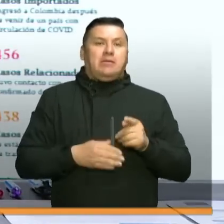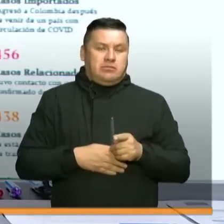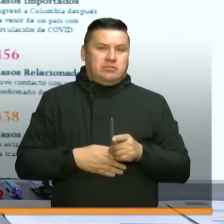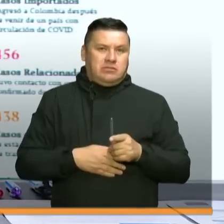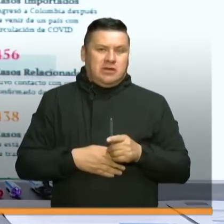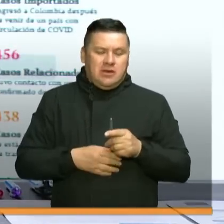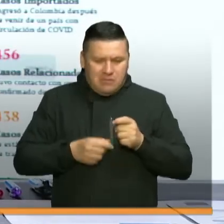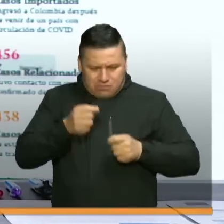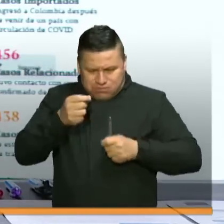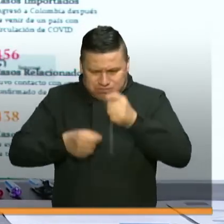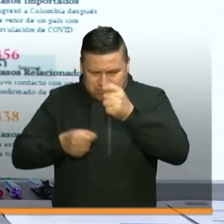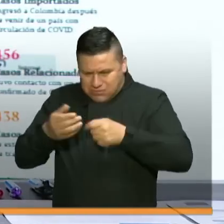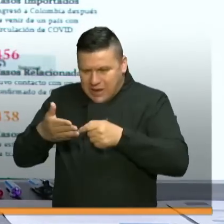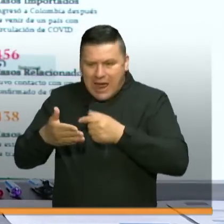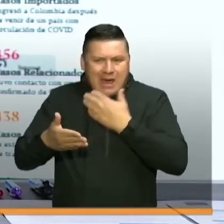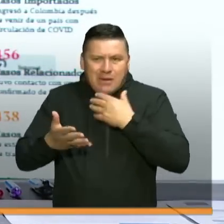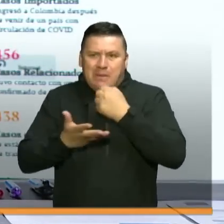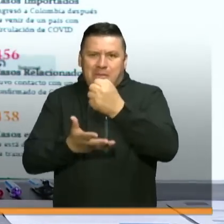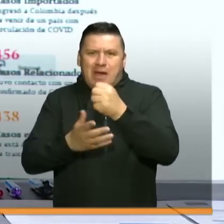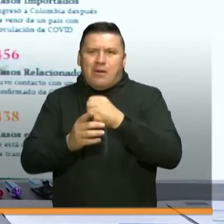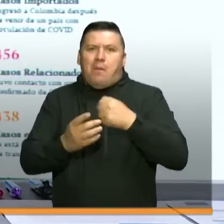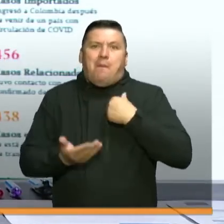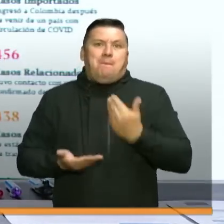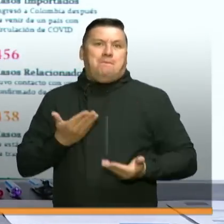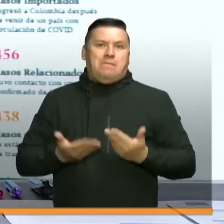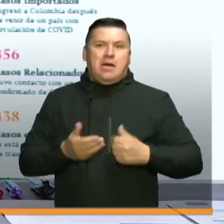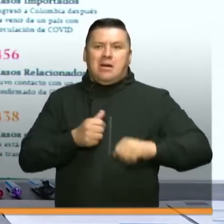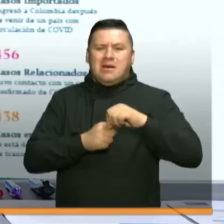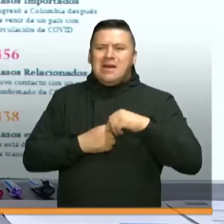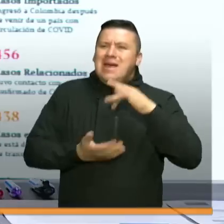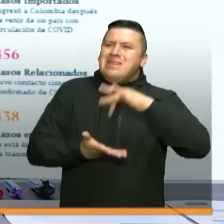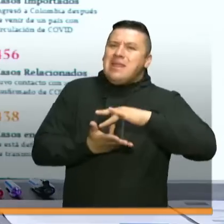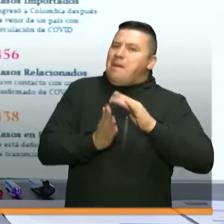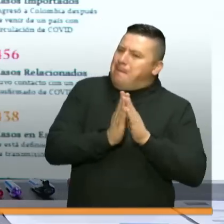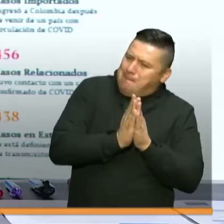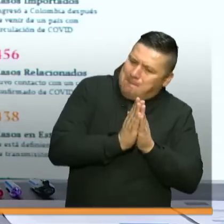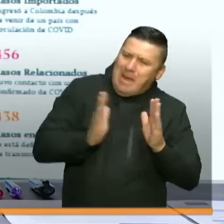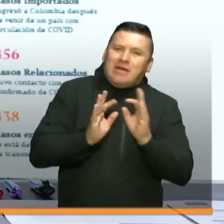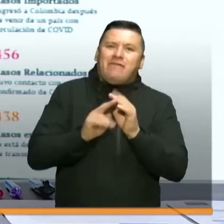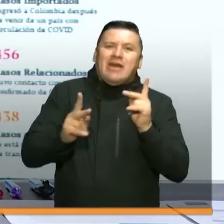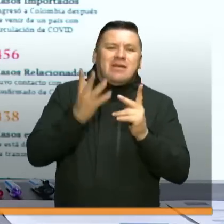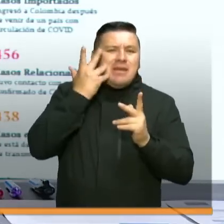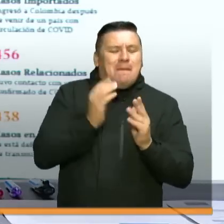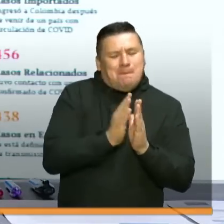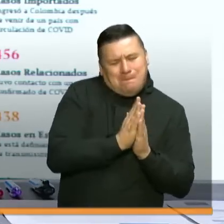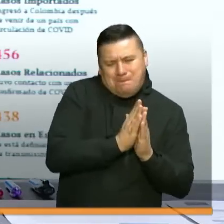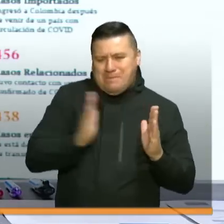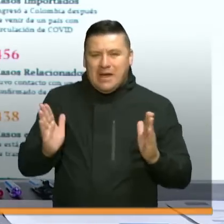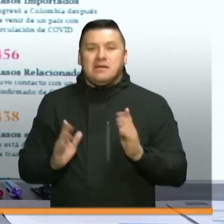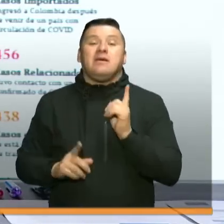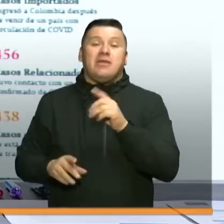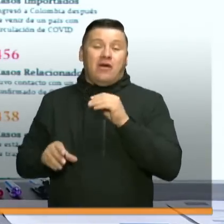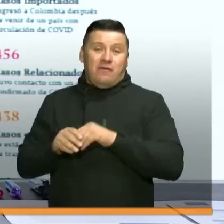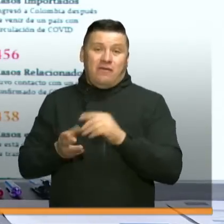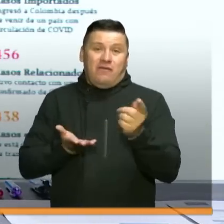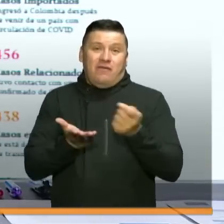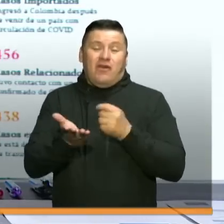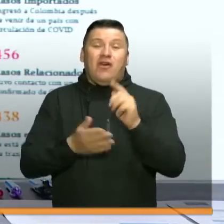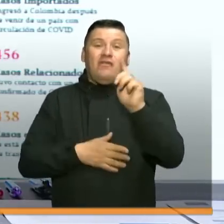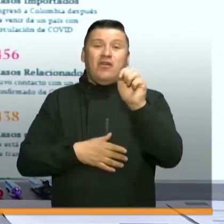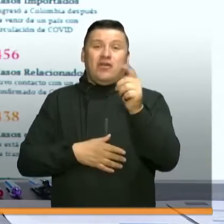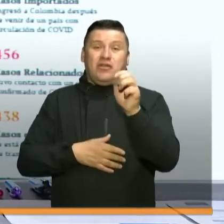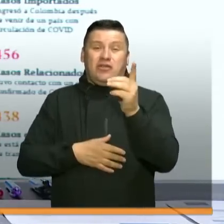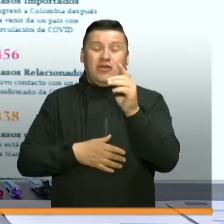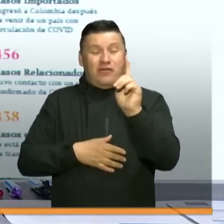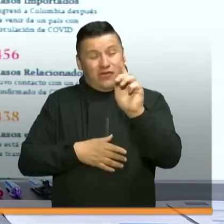través del sistema financiero, mejores coberturas, la posibilidad del refinanciamiento a largo plazo, sino que también con el Fondo Nacional de Garantías, donde